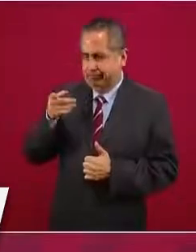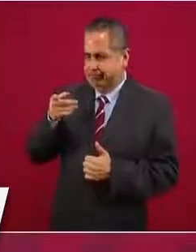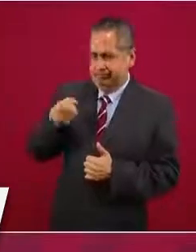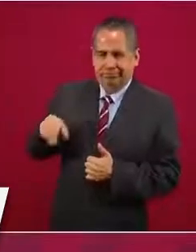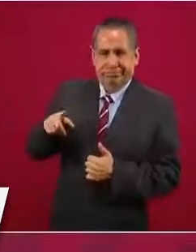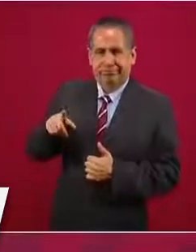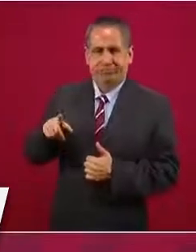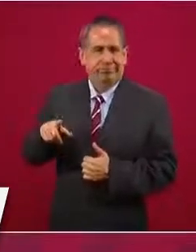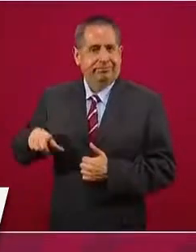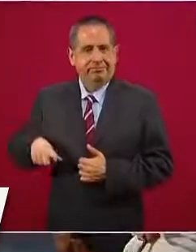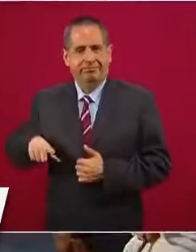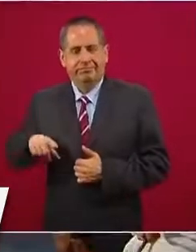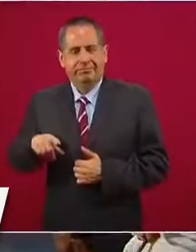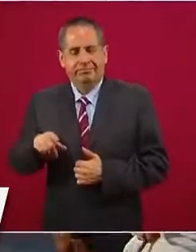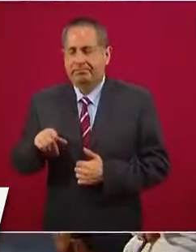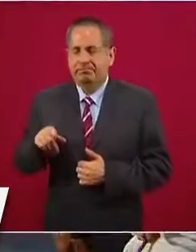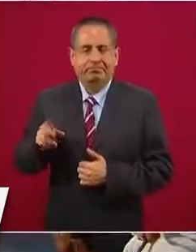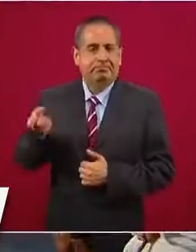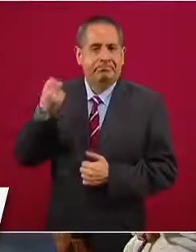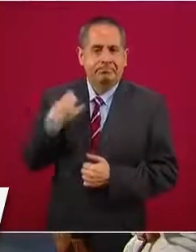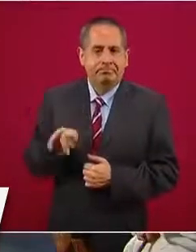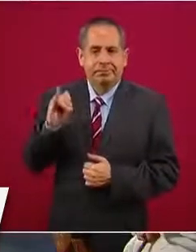ridículo.